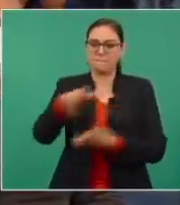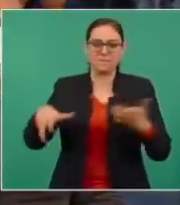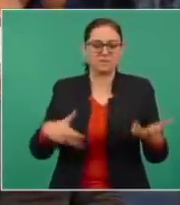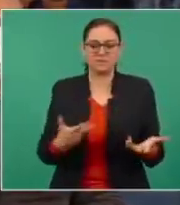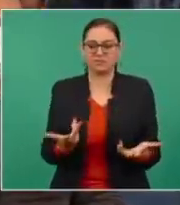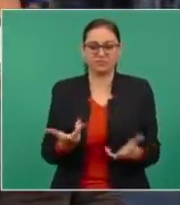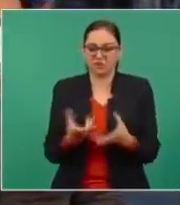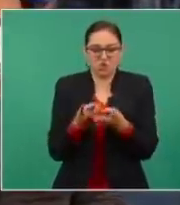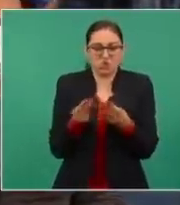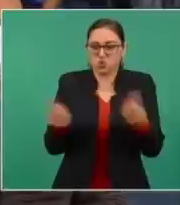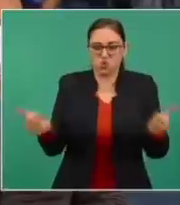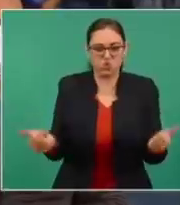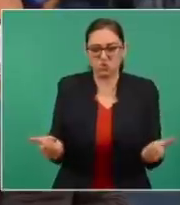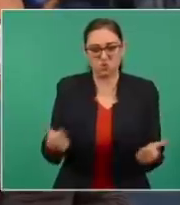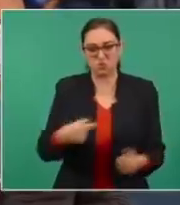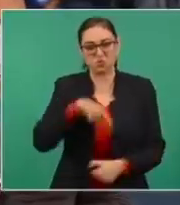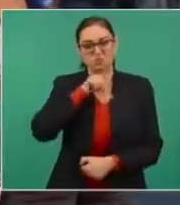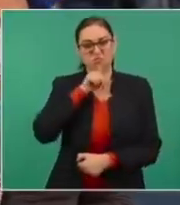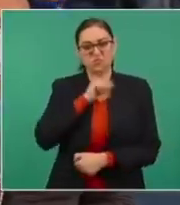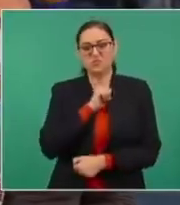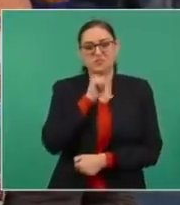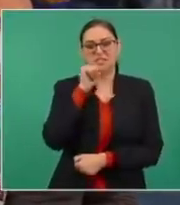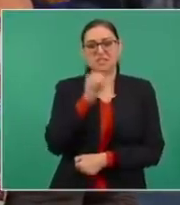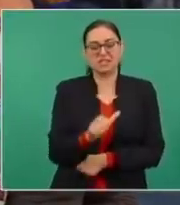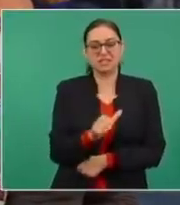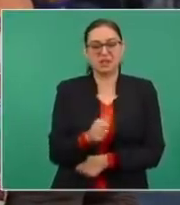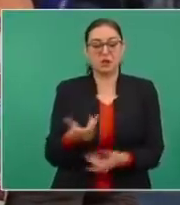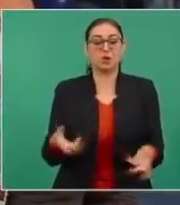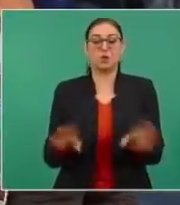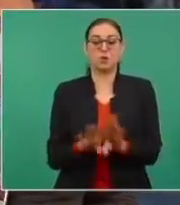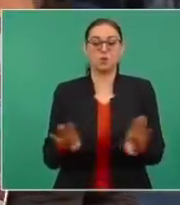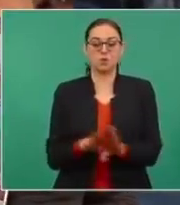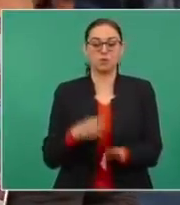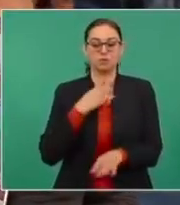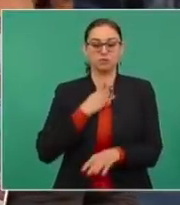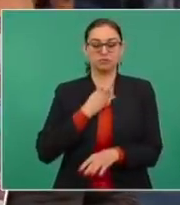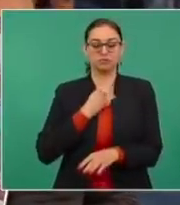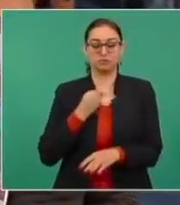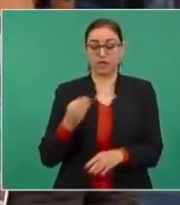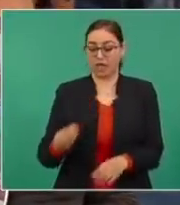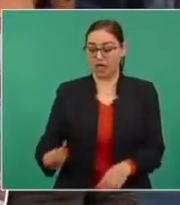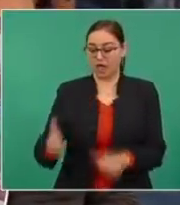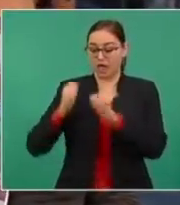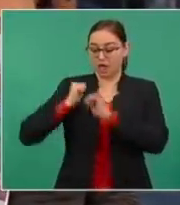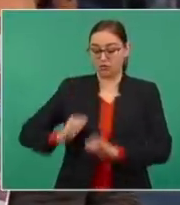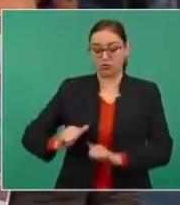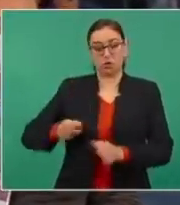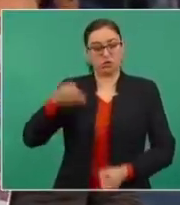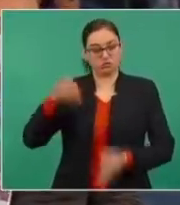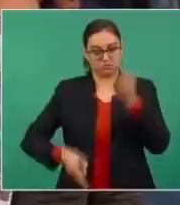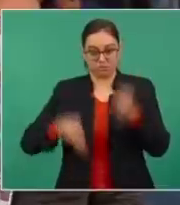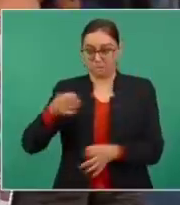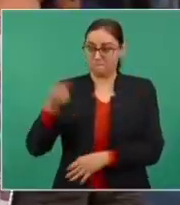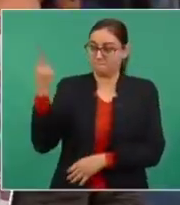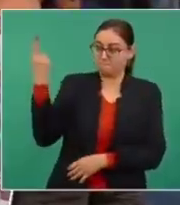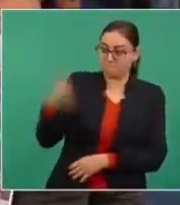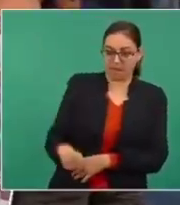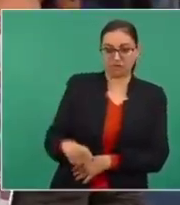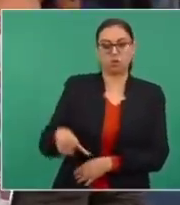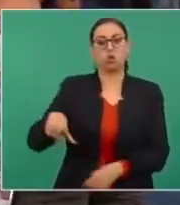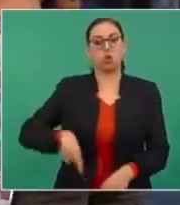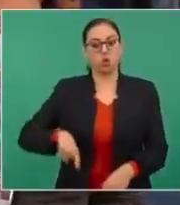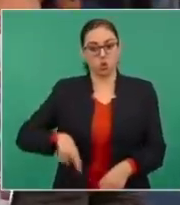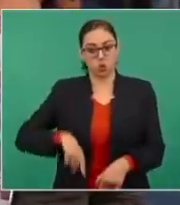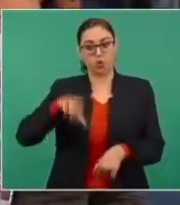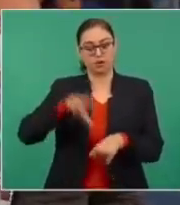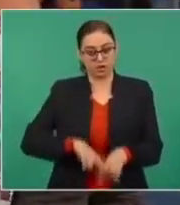orden del Poder Judicial que ya le ordenó al gobernador y a las autoridades